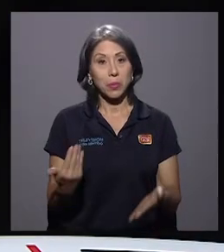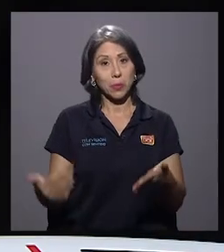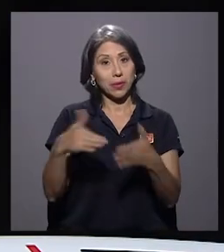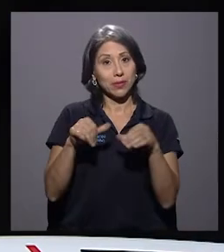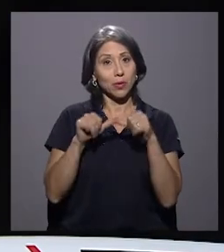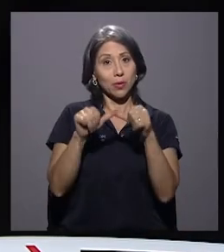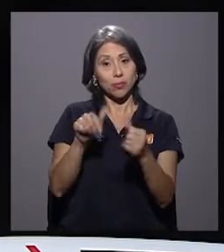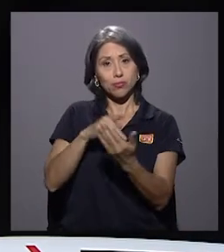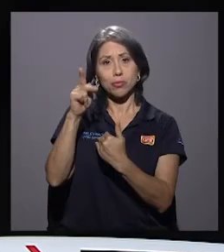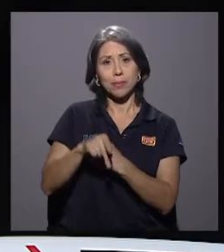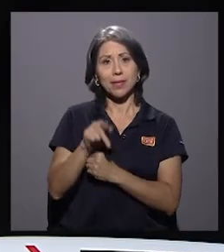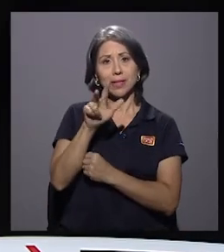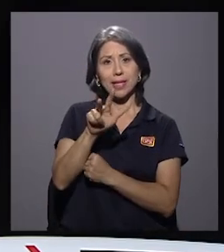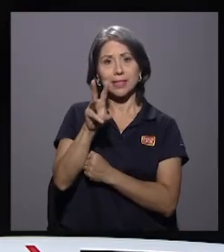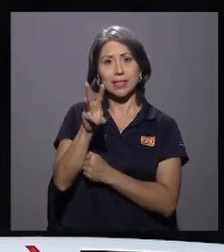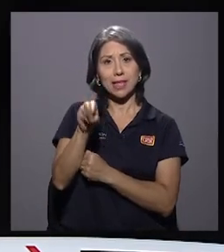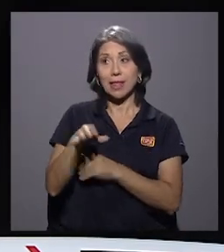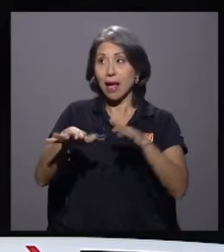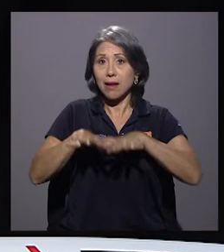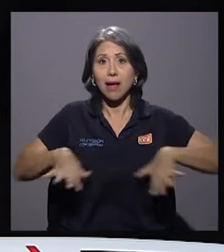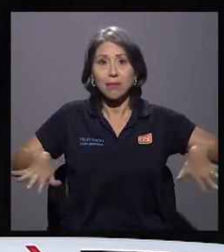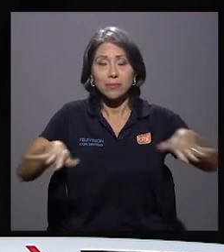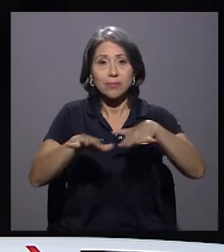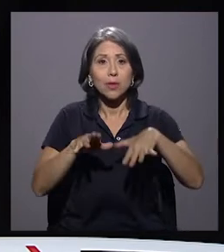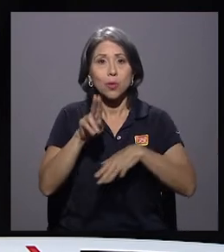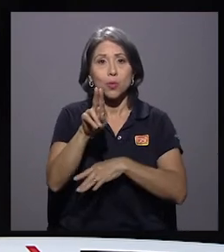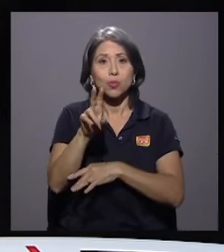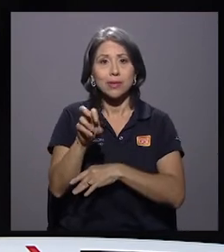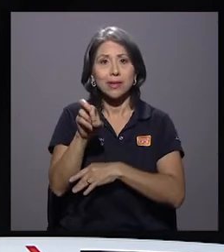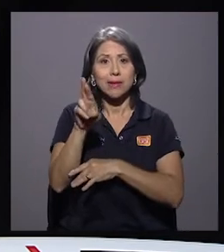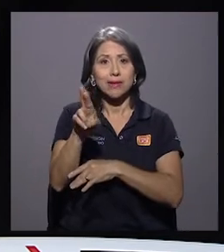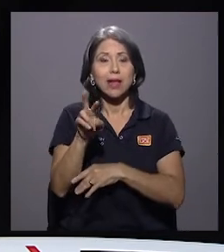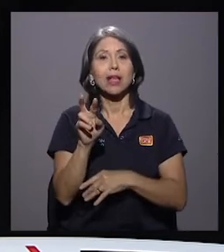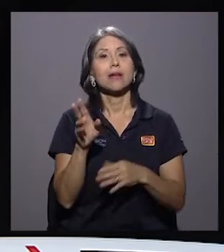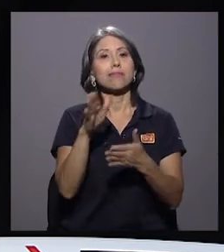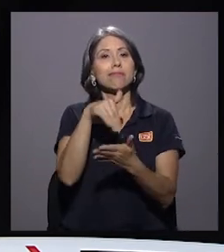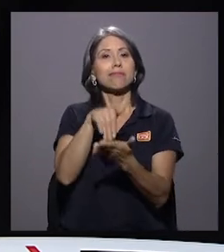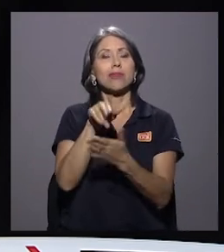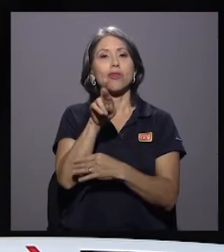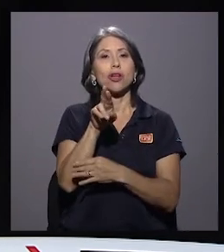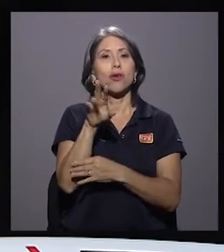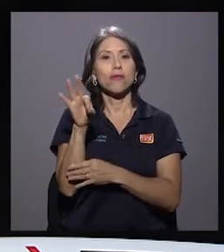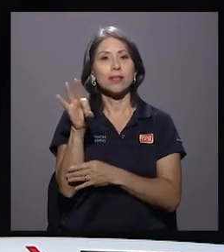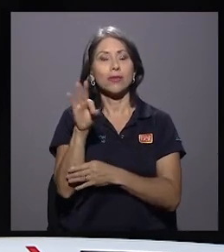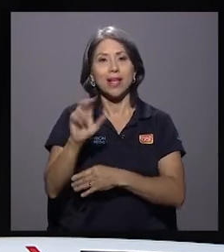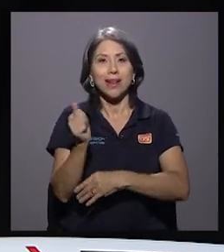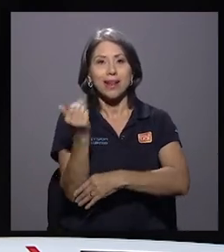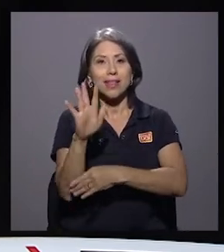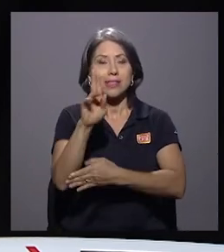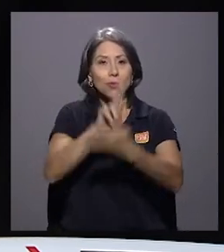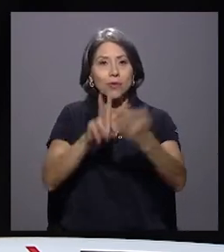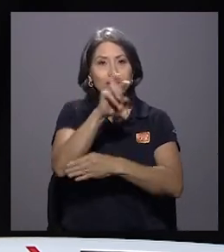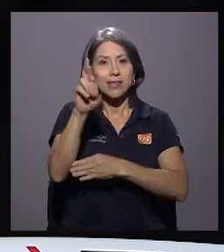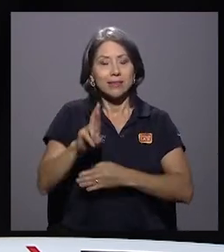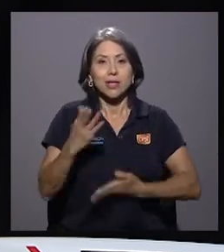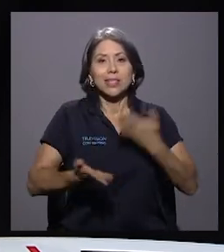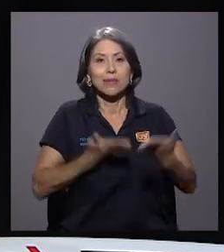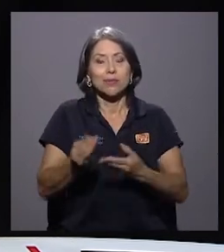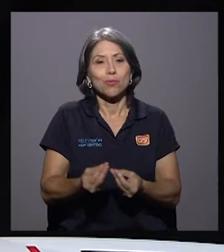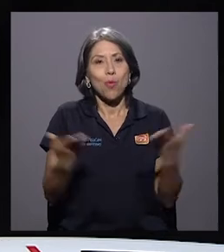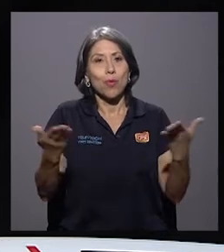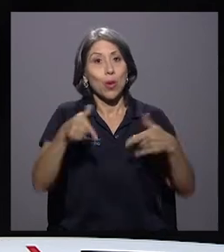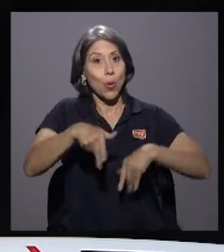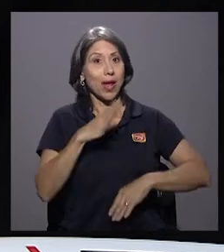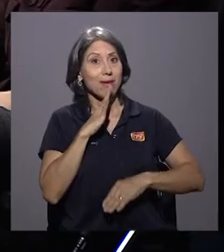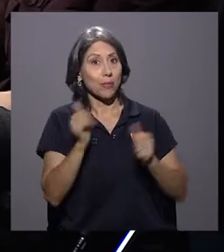Regresamos, estamos en 360, acá en el Campo de Rodrigo Facio, en el Canal 15 de esta Universidad de Costa Rica, donde hacemos servicio público y conversamos hoy